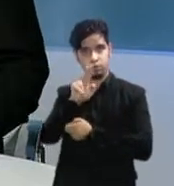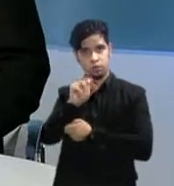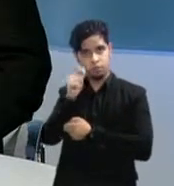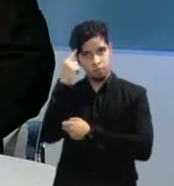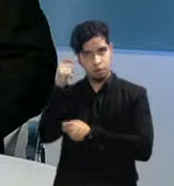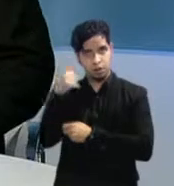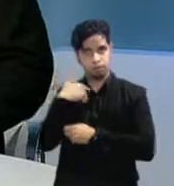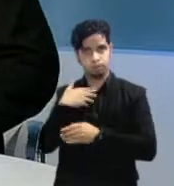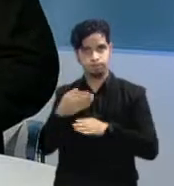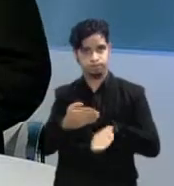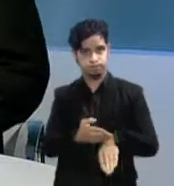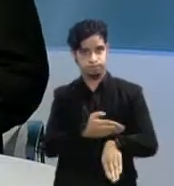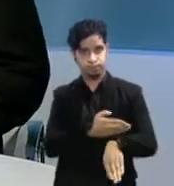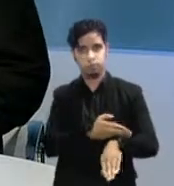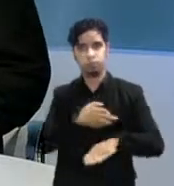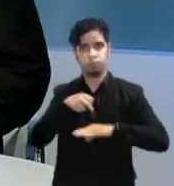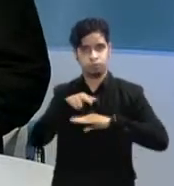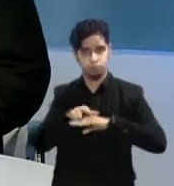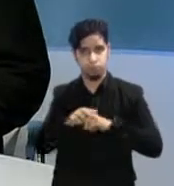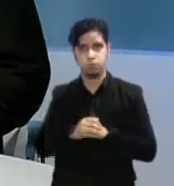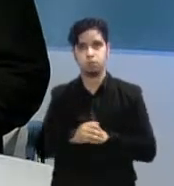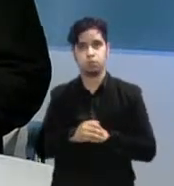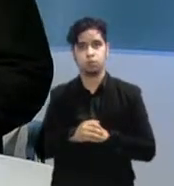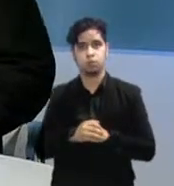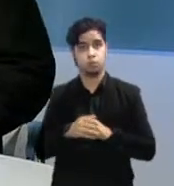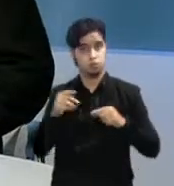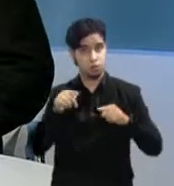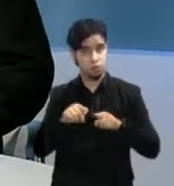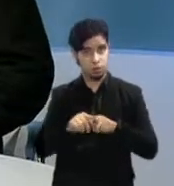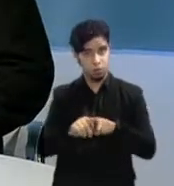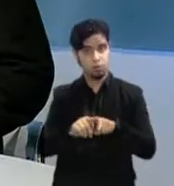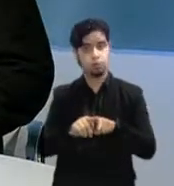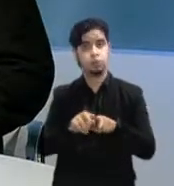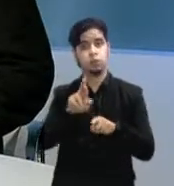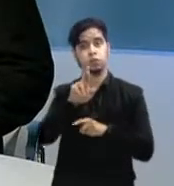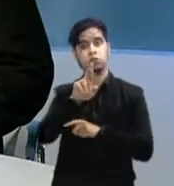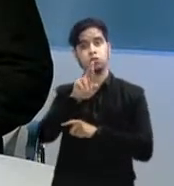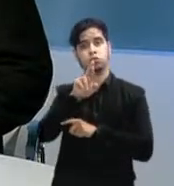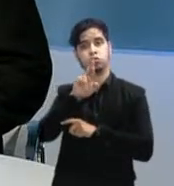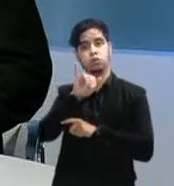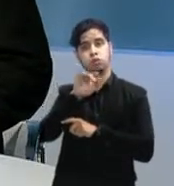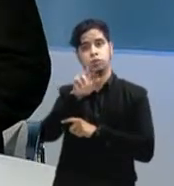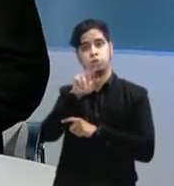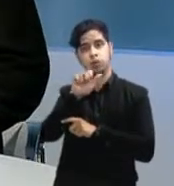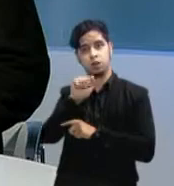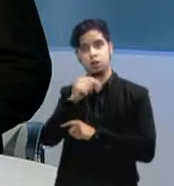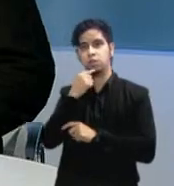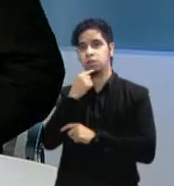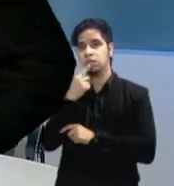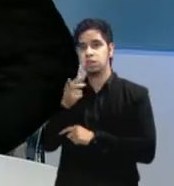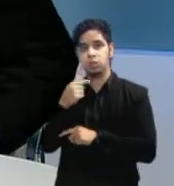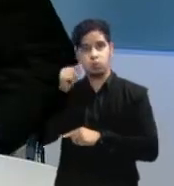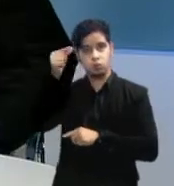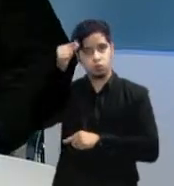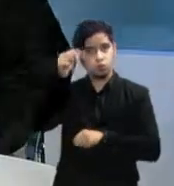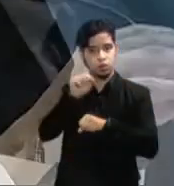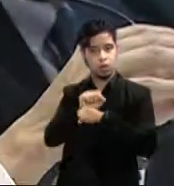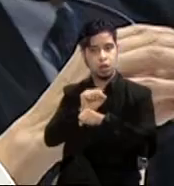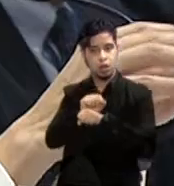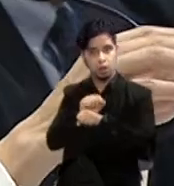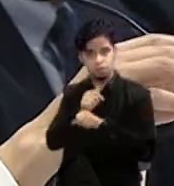mientras el expresidente del Senado, Tomás Rivera Schatz, aseguró que el gobierno trabaja a espaldas del pueblo. Franca Macho amplía.